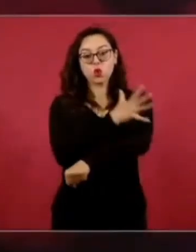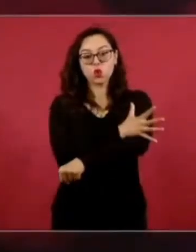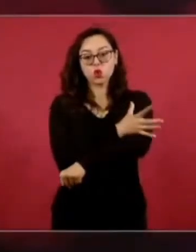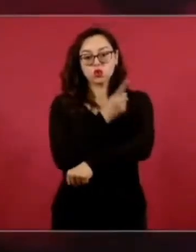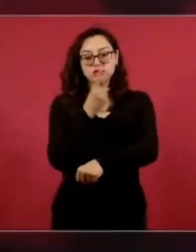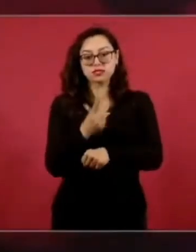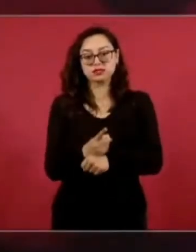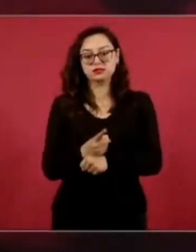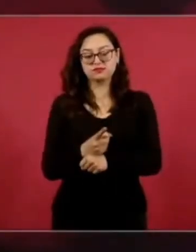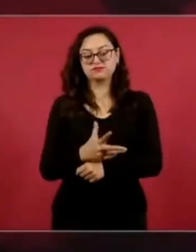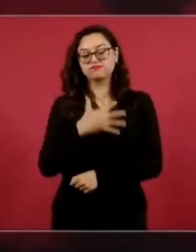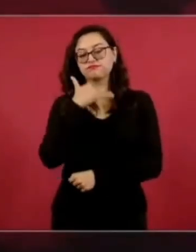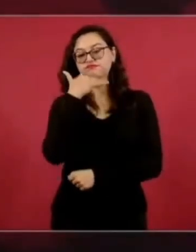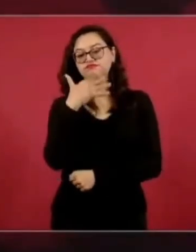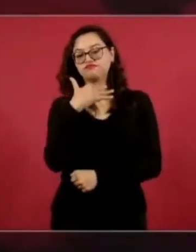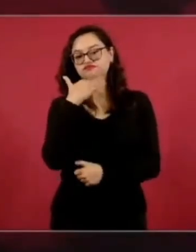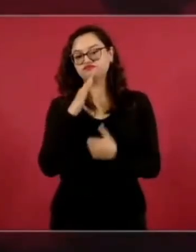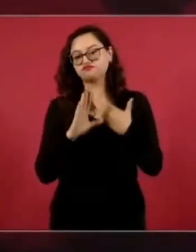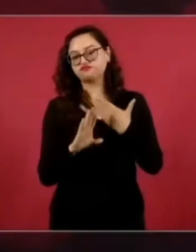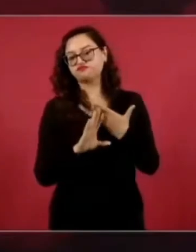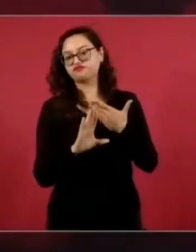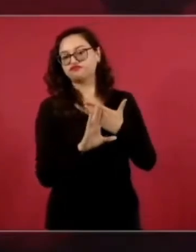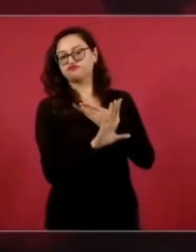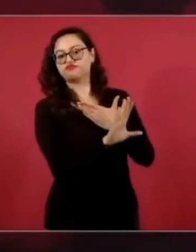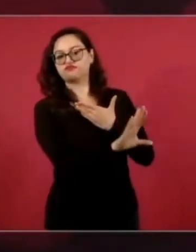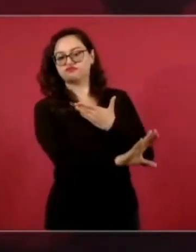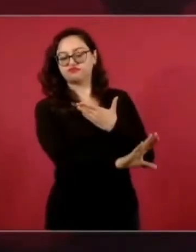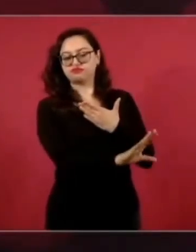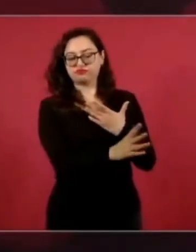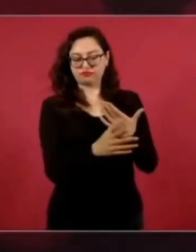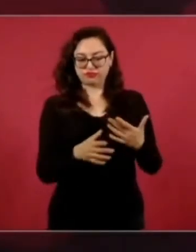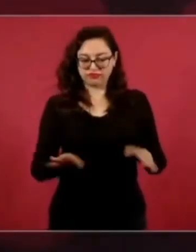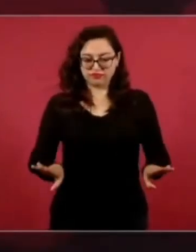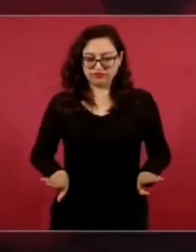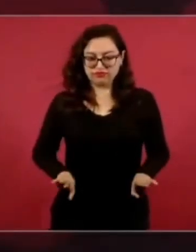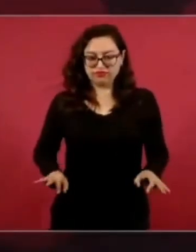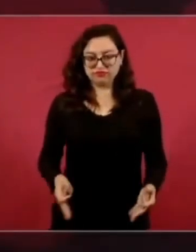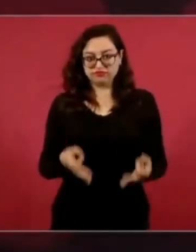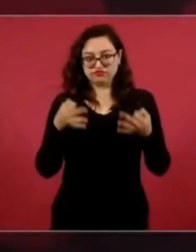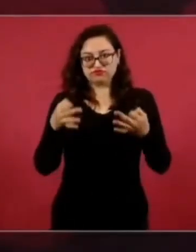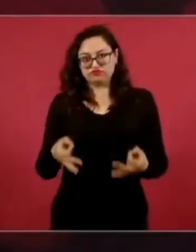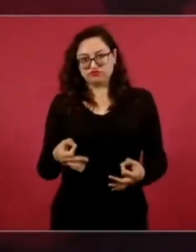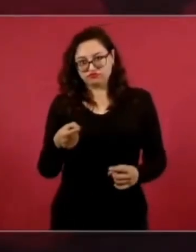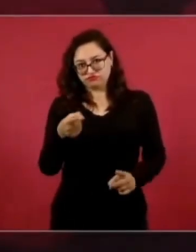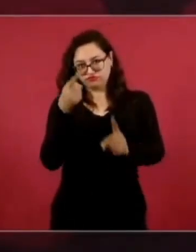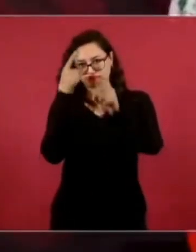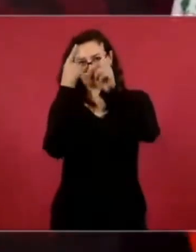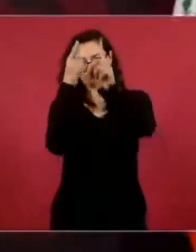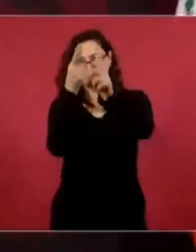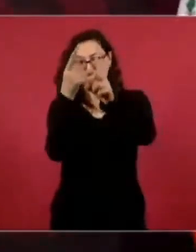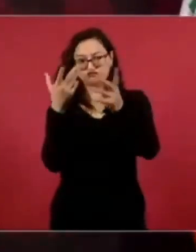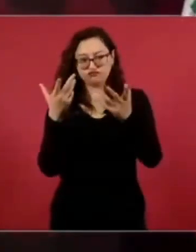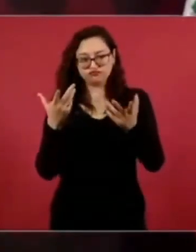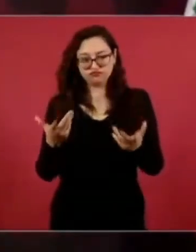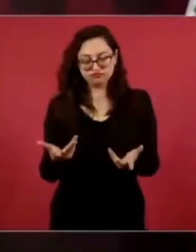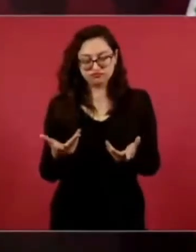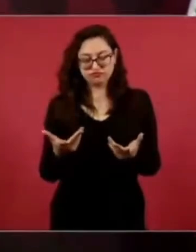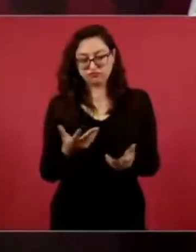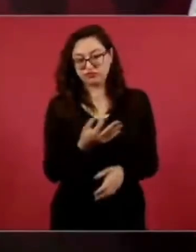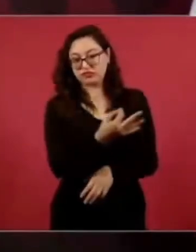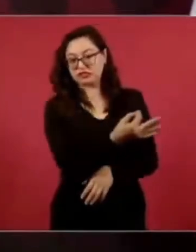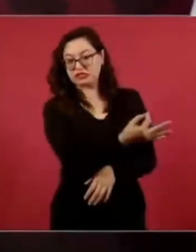incorruptible, que tenga principios, que tenga ideales, que resista